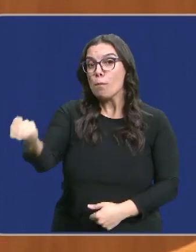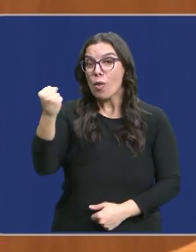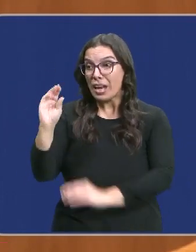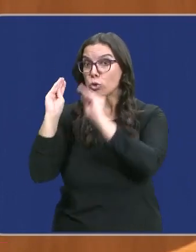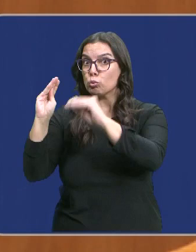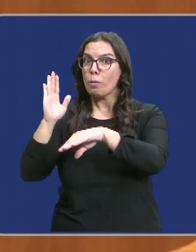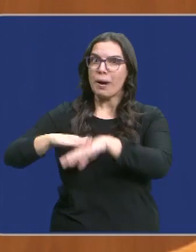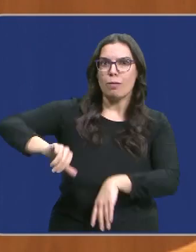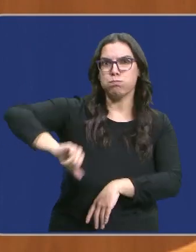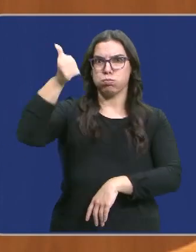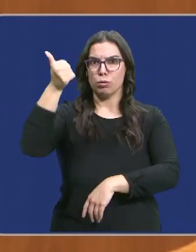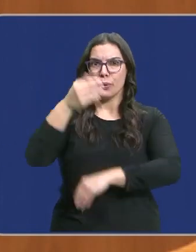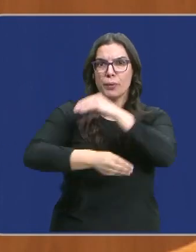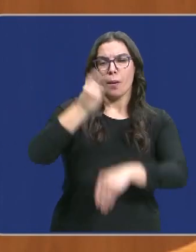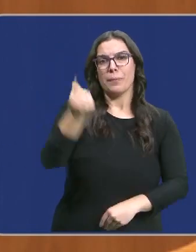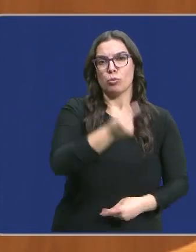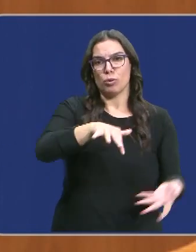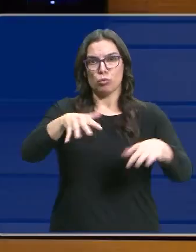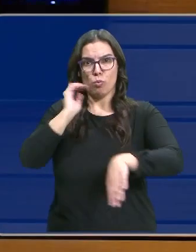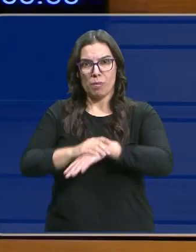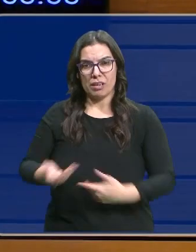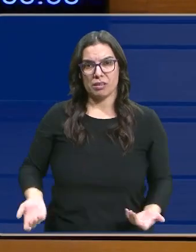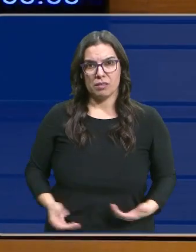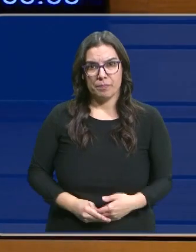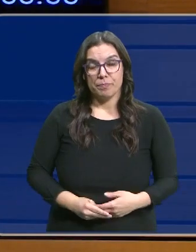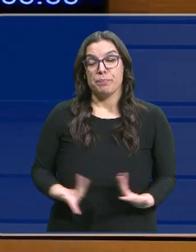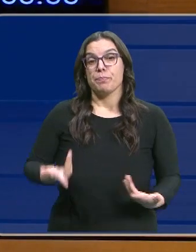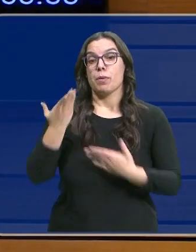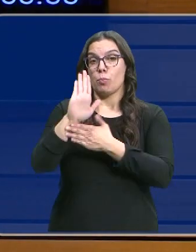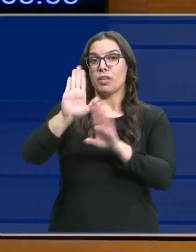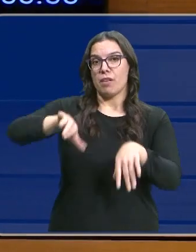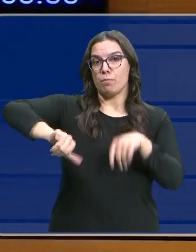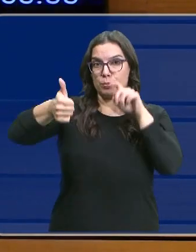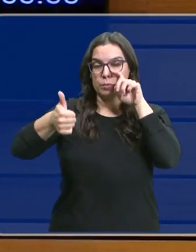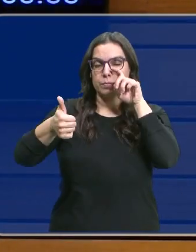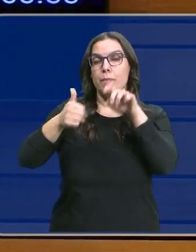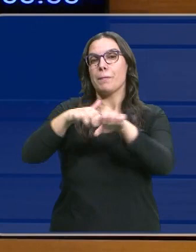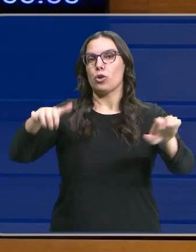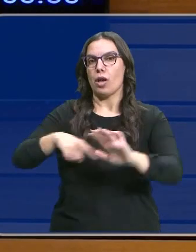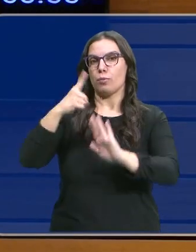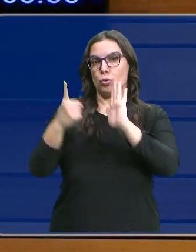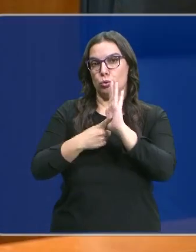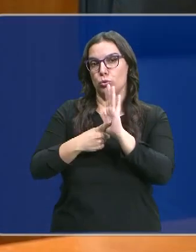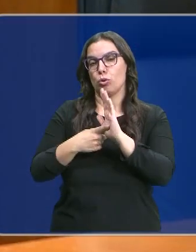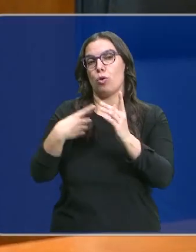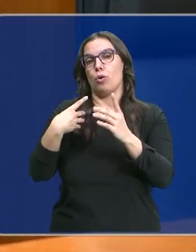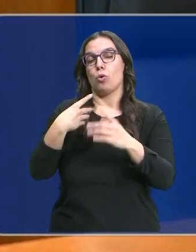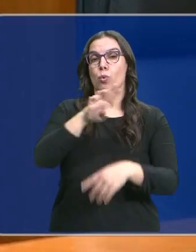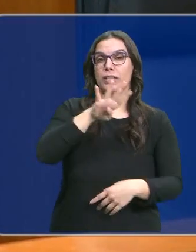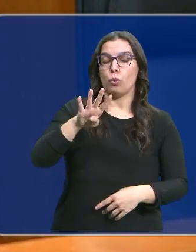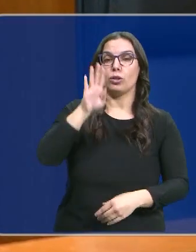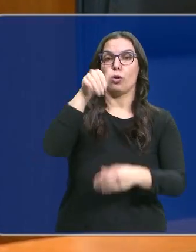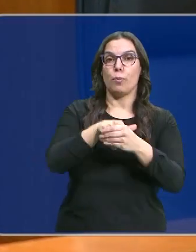la aprobación y ejecución de los presupuestos de Castilla y León. La proposición ha salido adelante con la mayoría absoluta que suman los